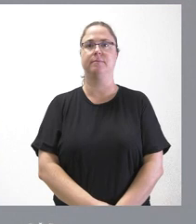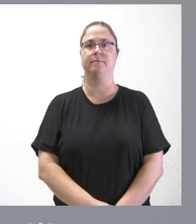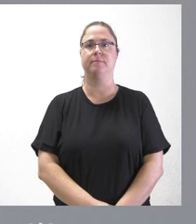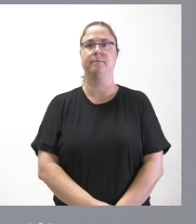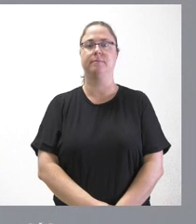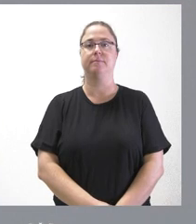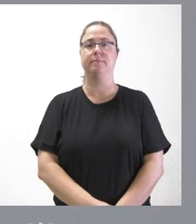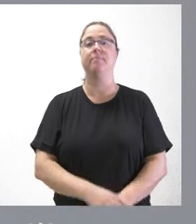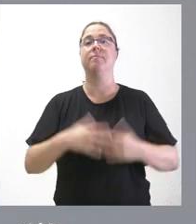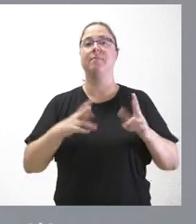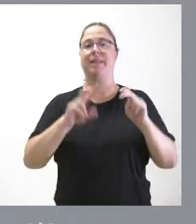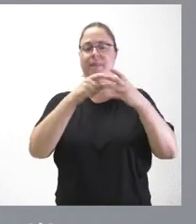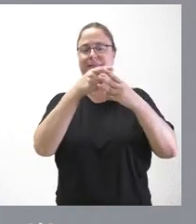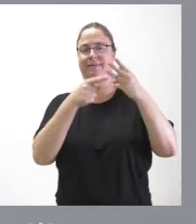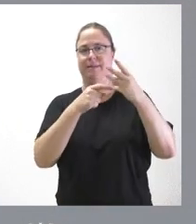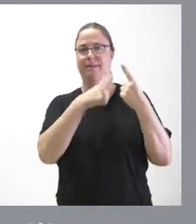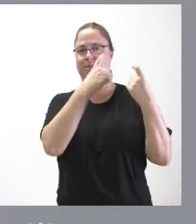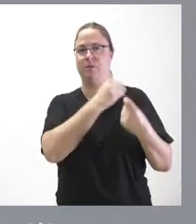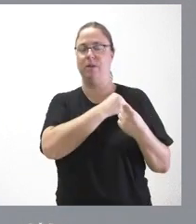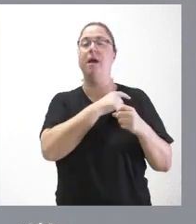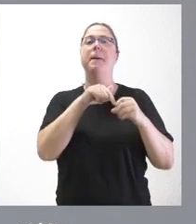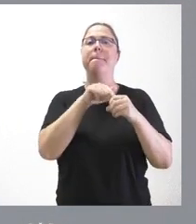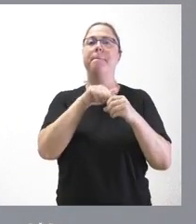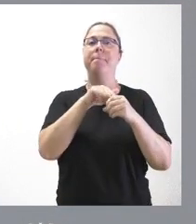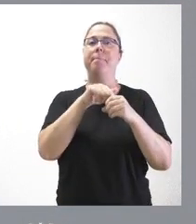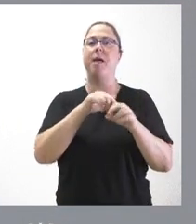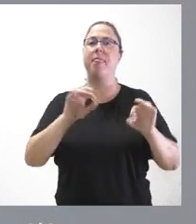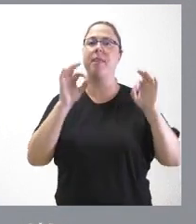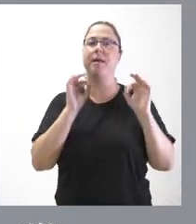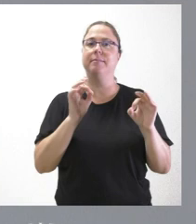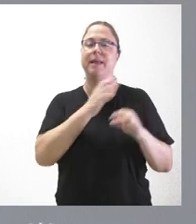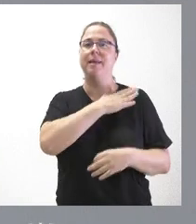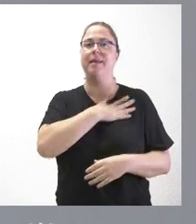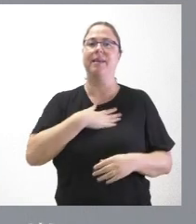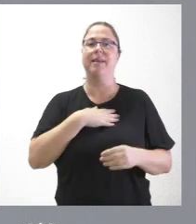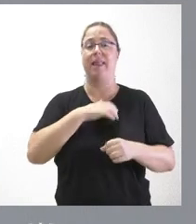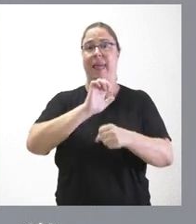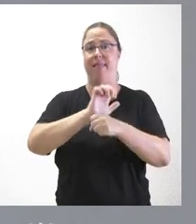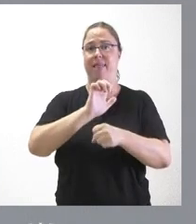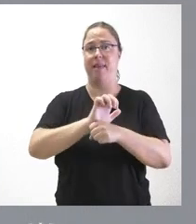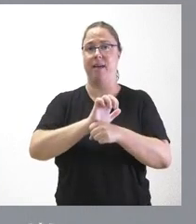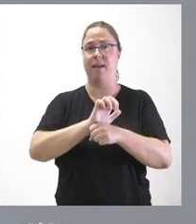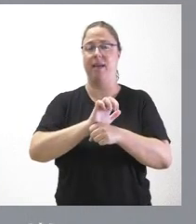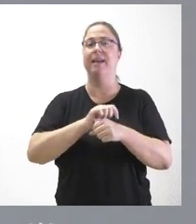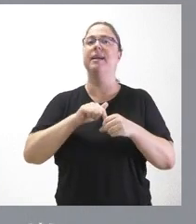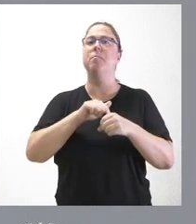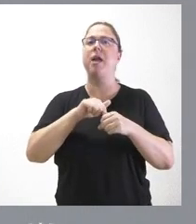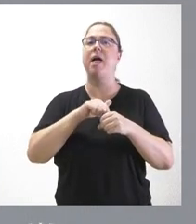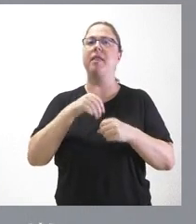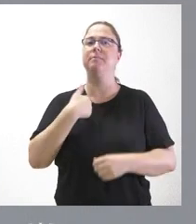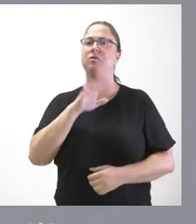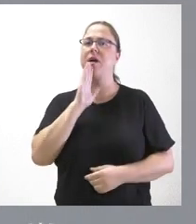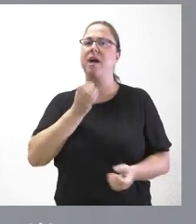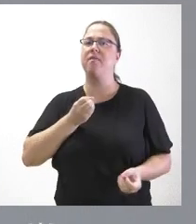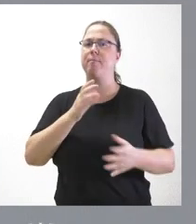Pues en relación con las tres preguntas, las plazas que tiene previsto cubrir el ECIL son plazas, como ya informó